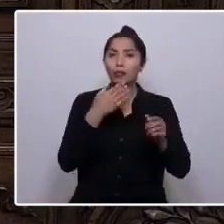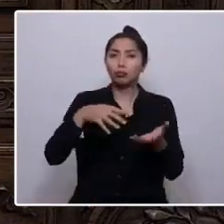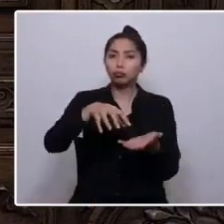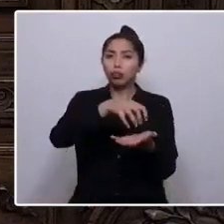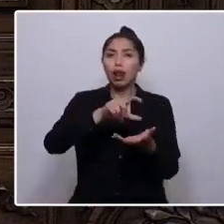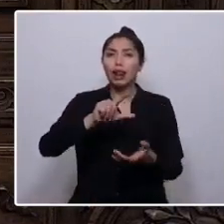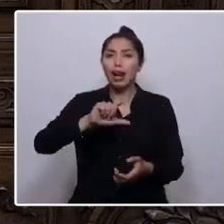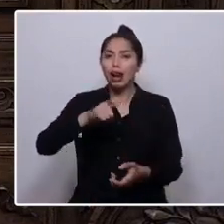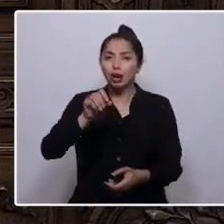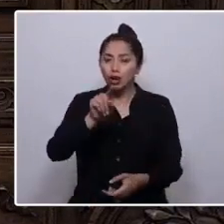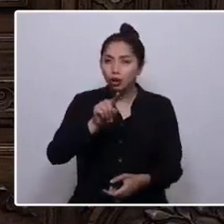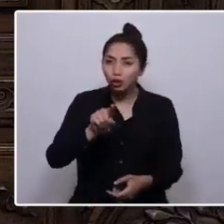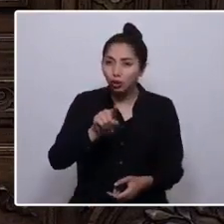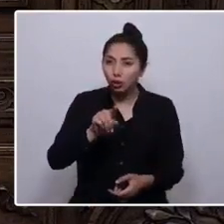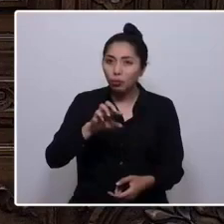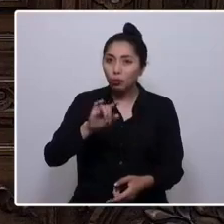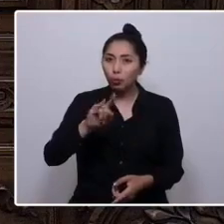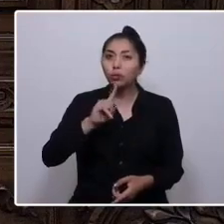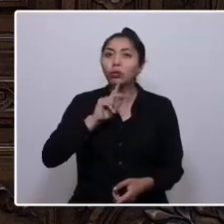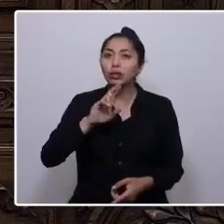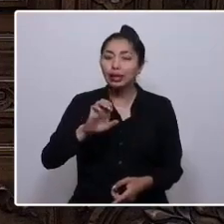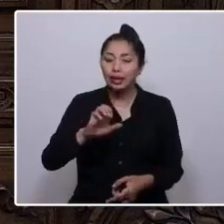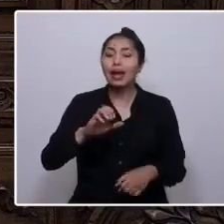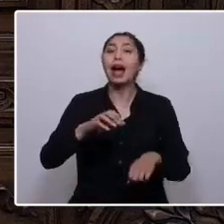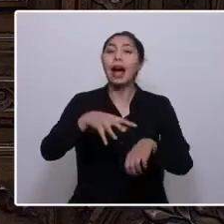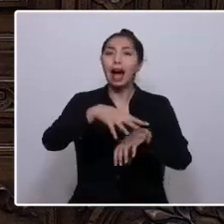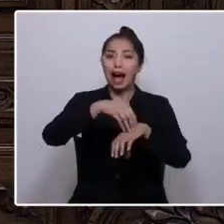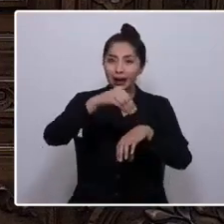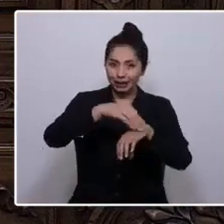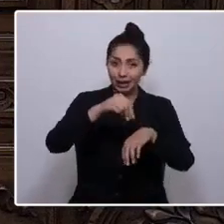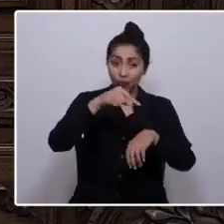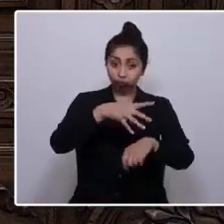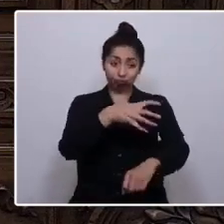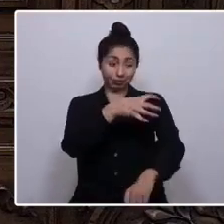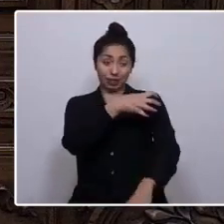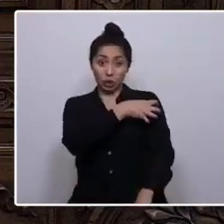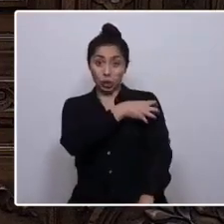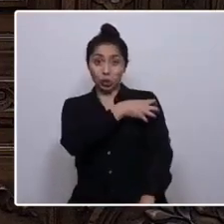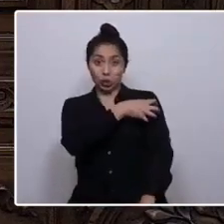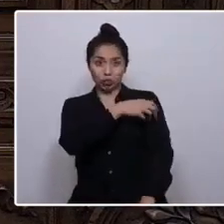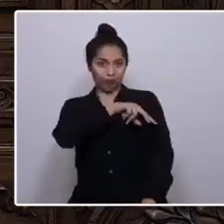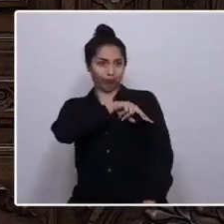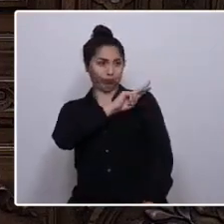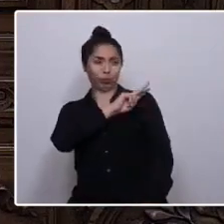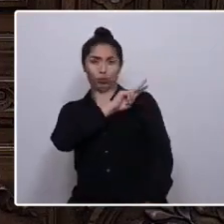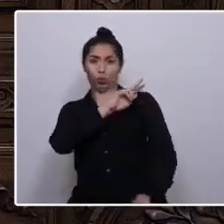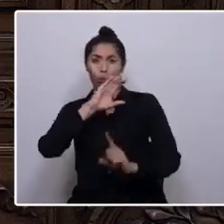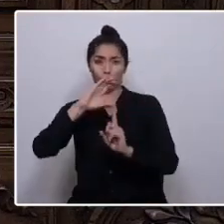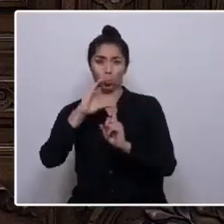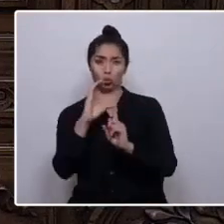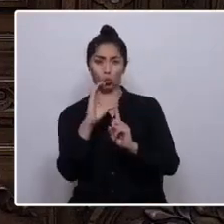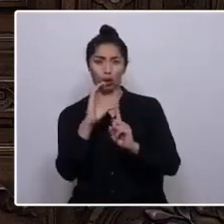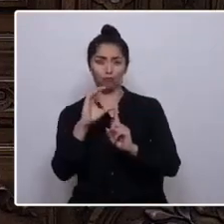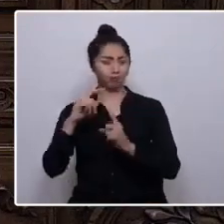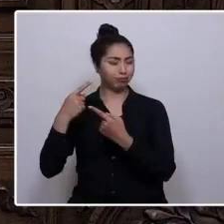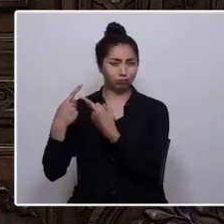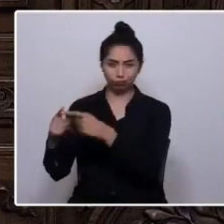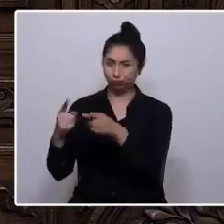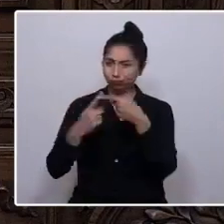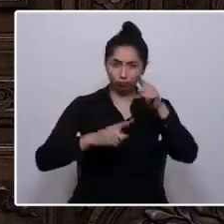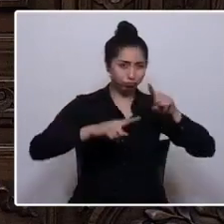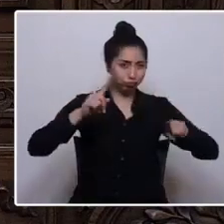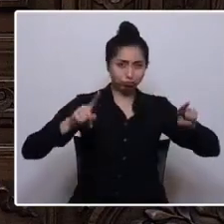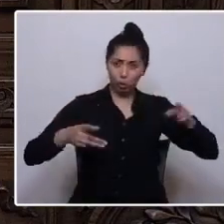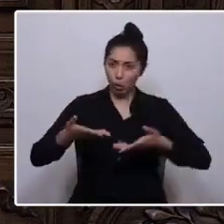Putre y Arica, una región tripartita en el extremo norte, multicultural y diversa. Hoy,